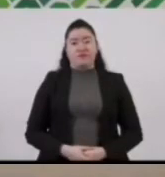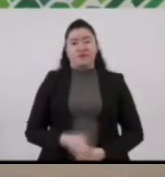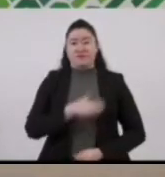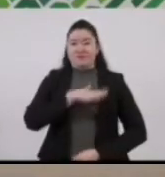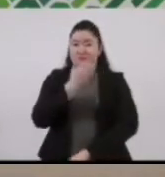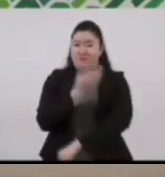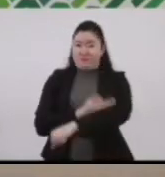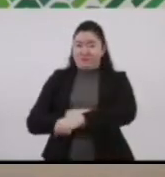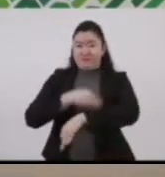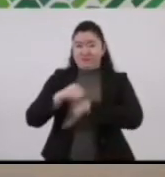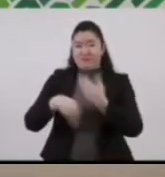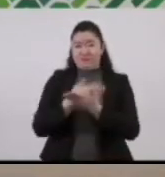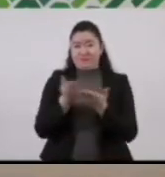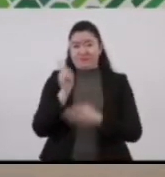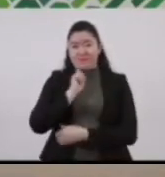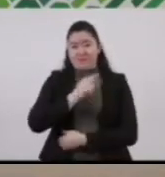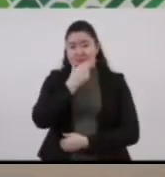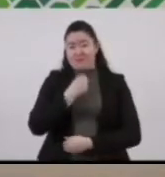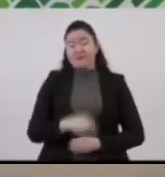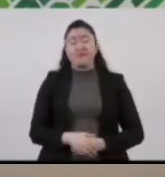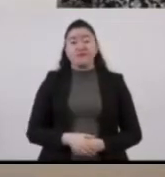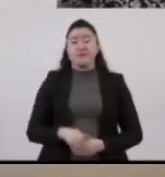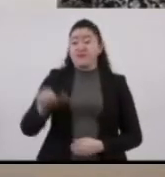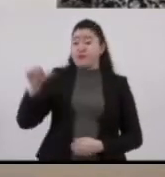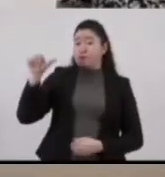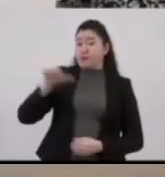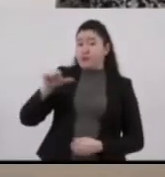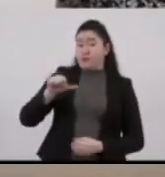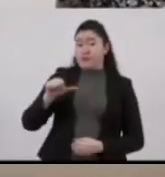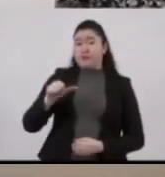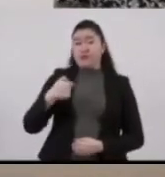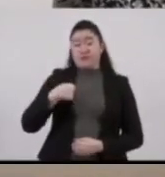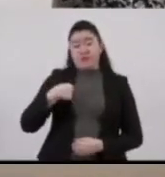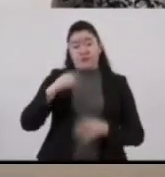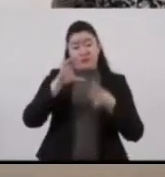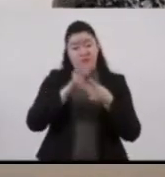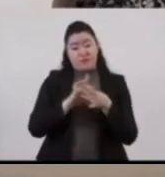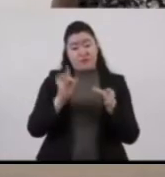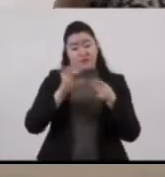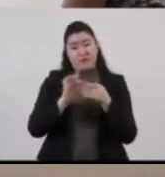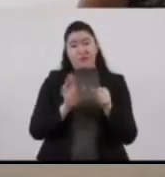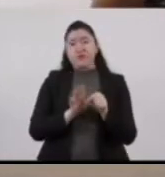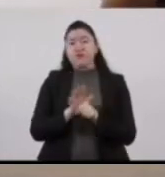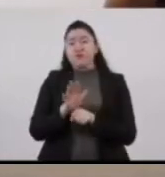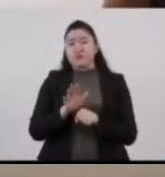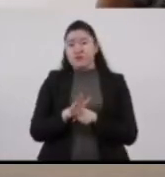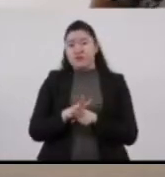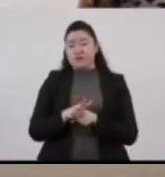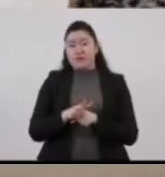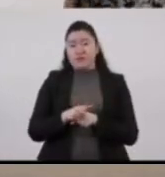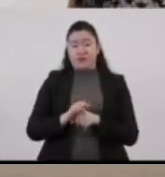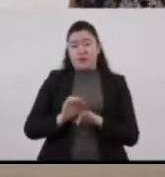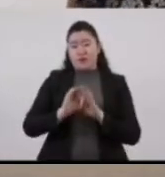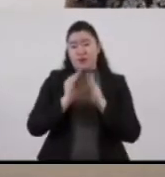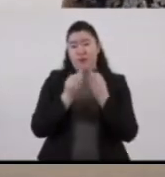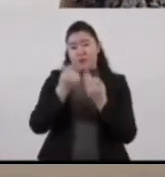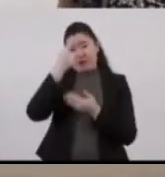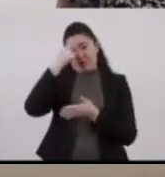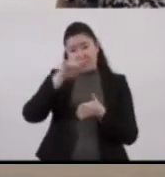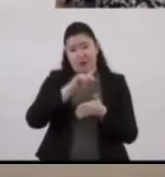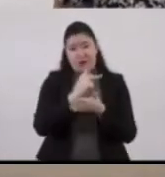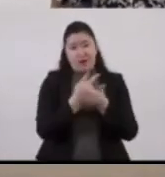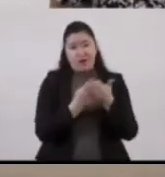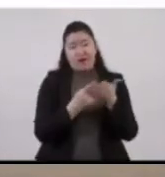Buenas tardes a todas y todos. El día de hoy les voy a dar información sobre la estrategia de apoyo de la red de movilidad